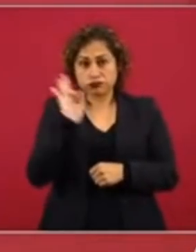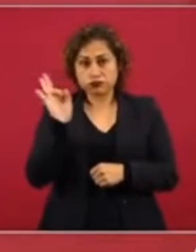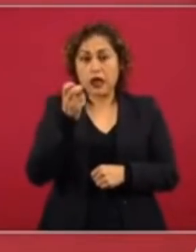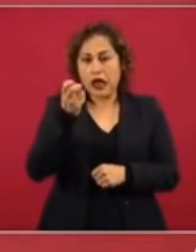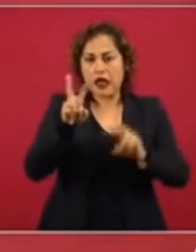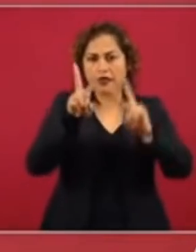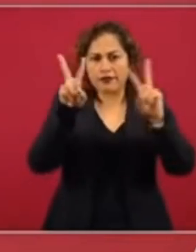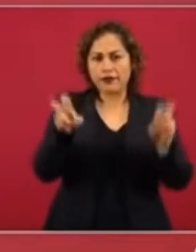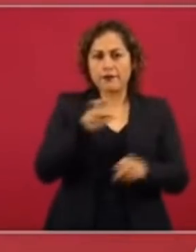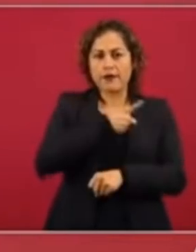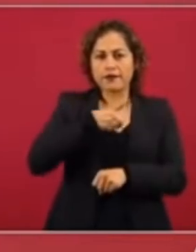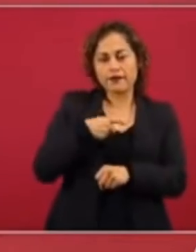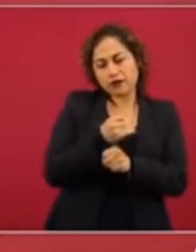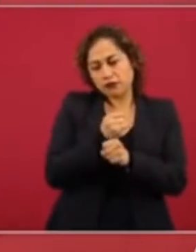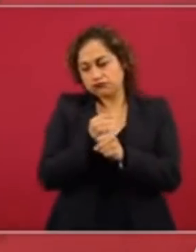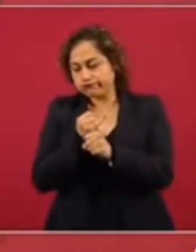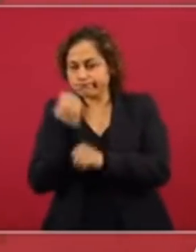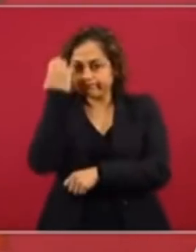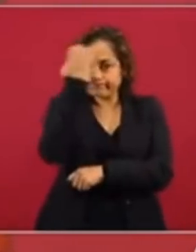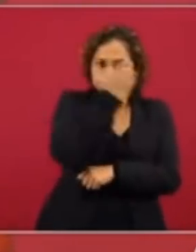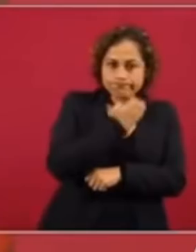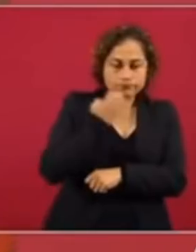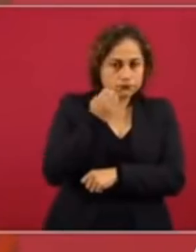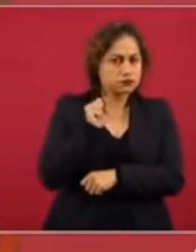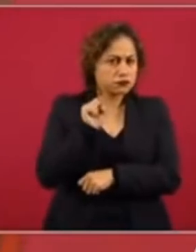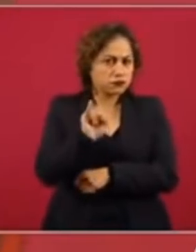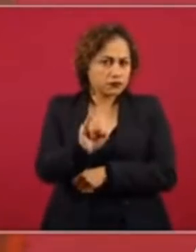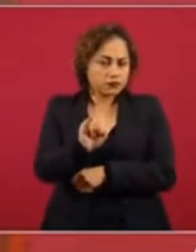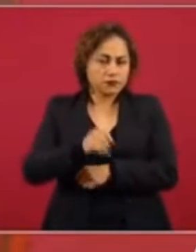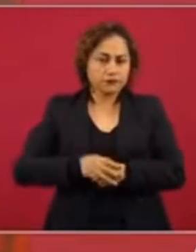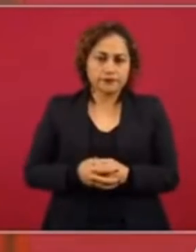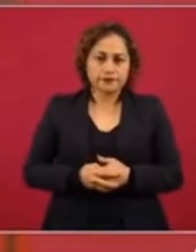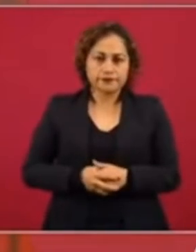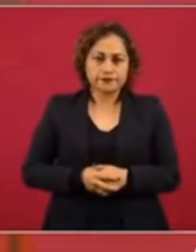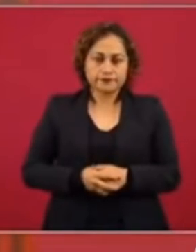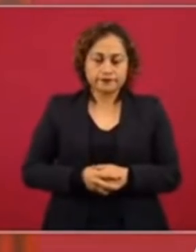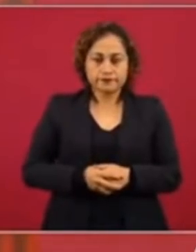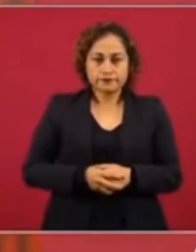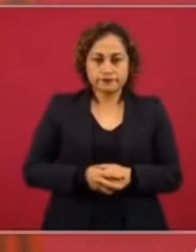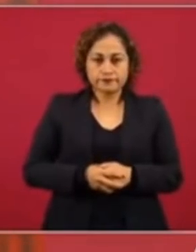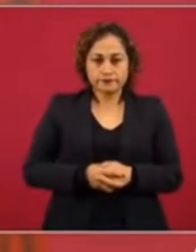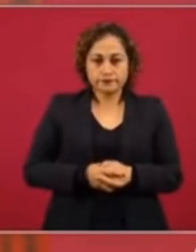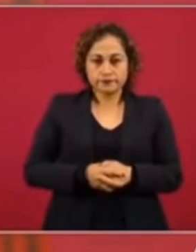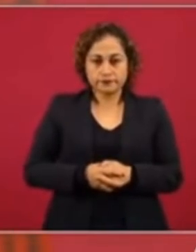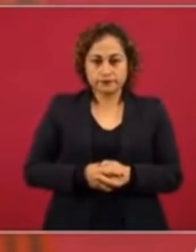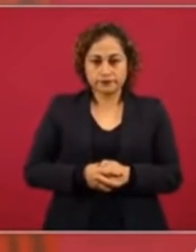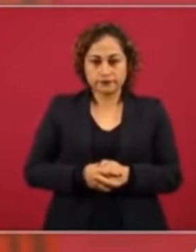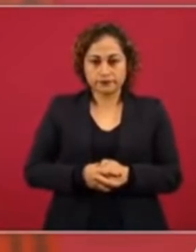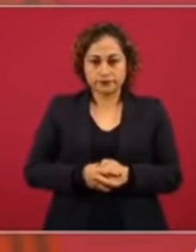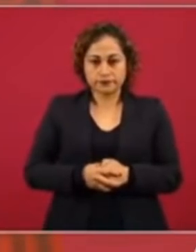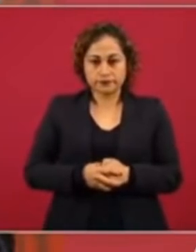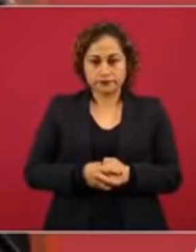para que no siga imperando el